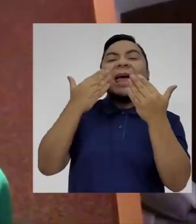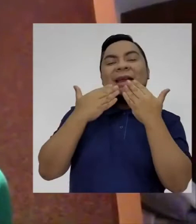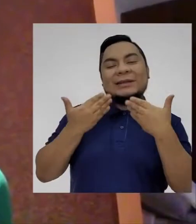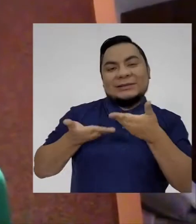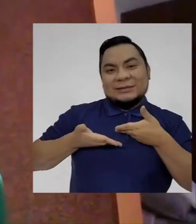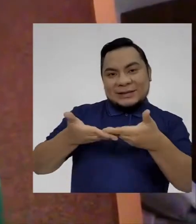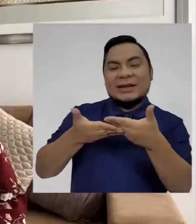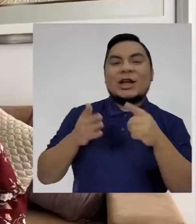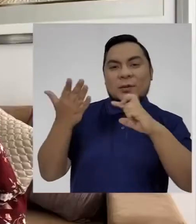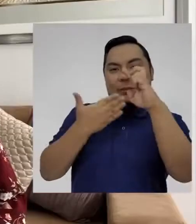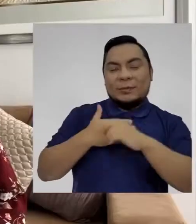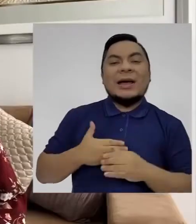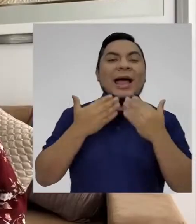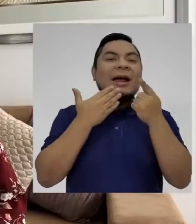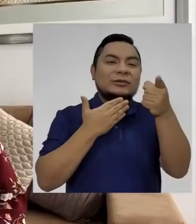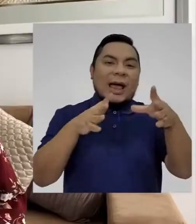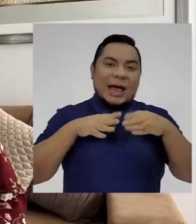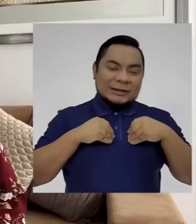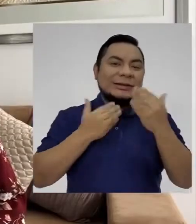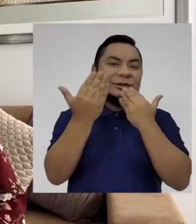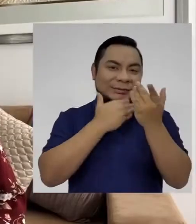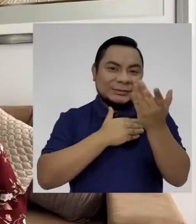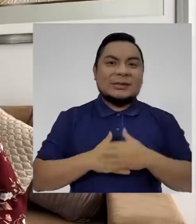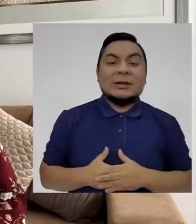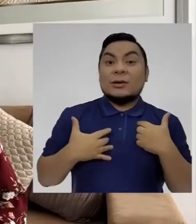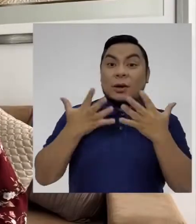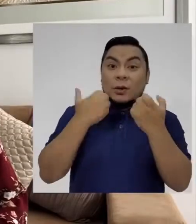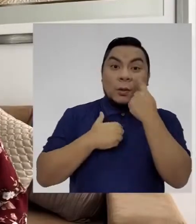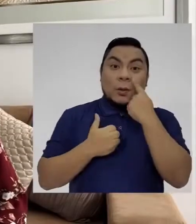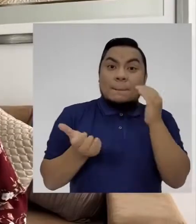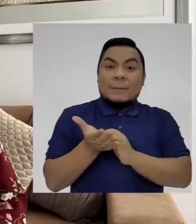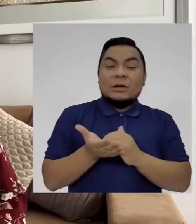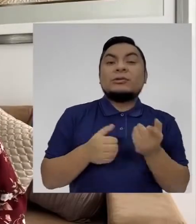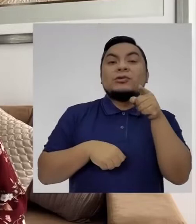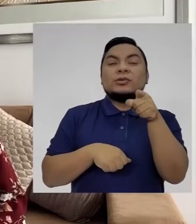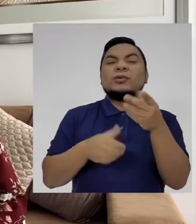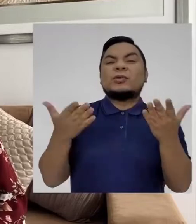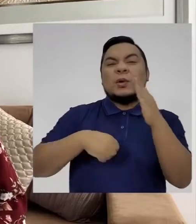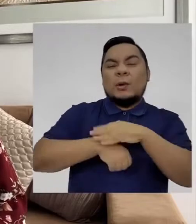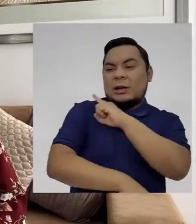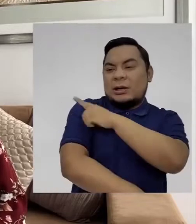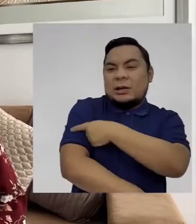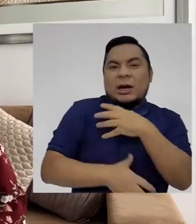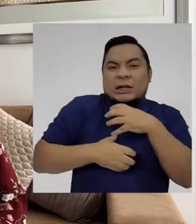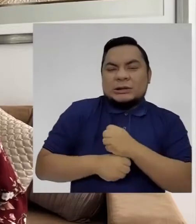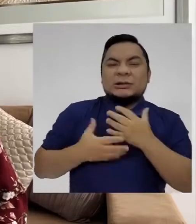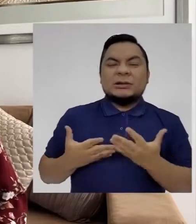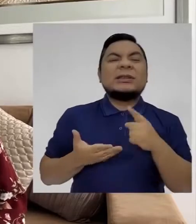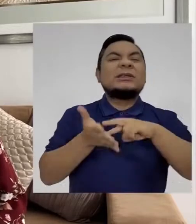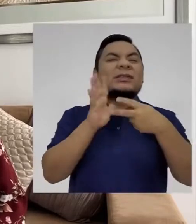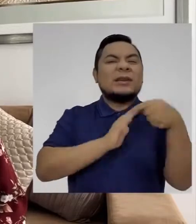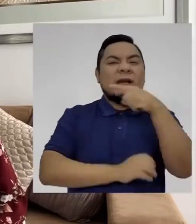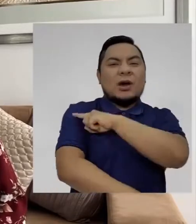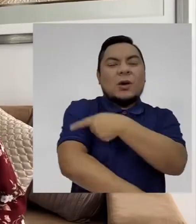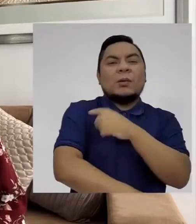gusto estar en el programa. Gracias a ti por acceder a esta entrevista. Queremos conocer más acerca de la distrofia muscular. ¿Quién es la